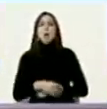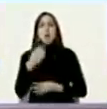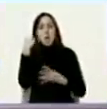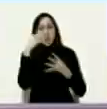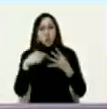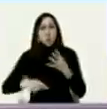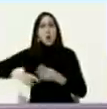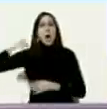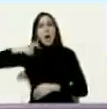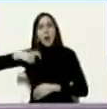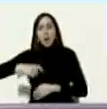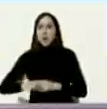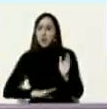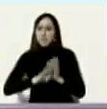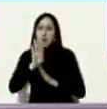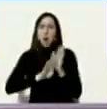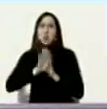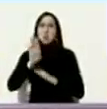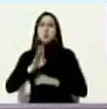insumos para la producción